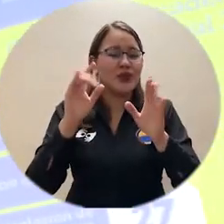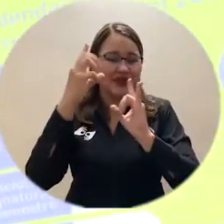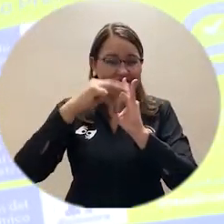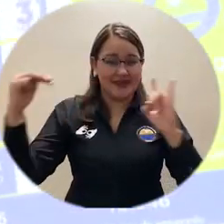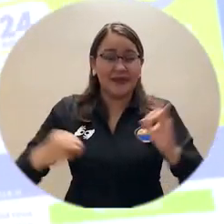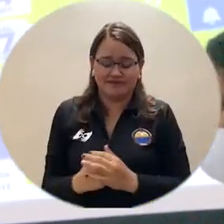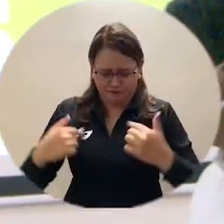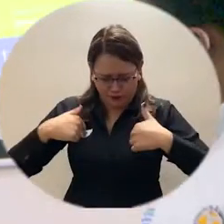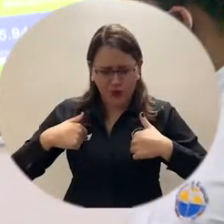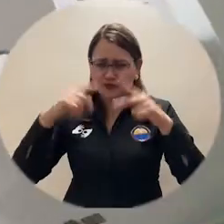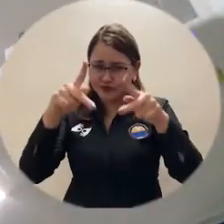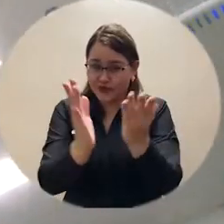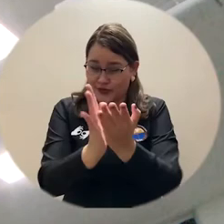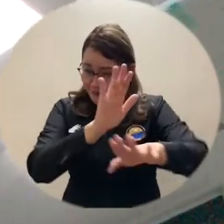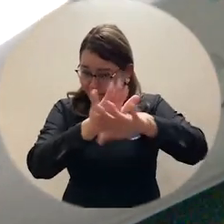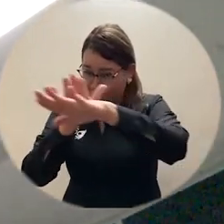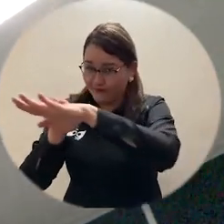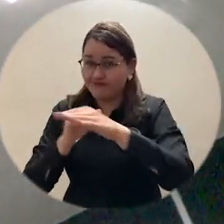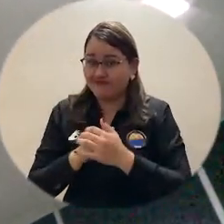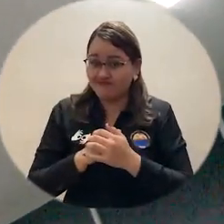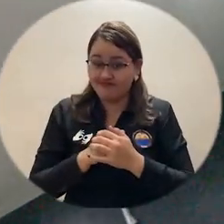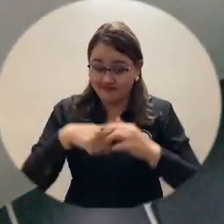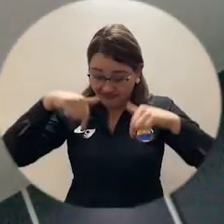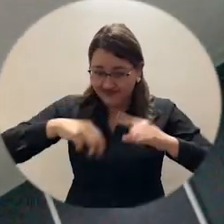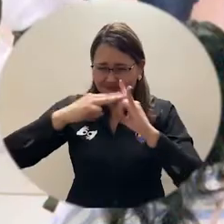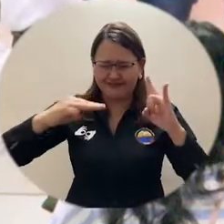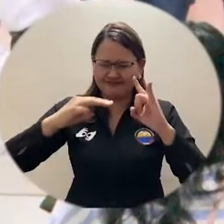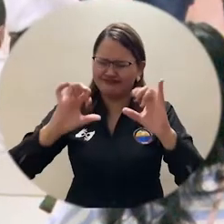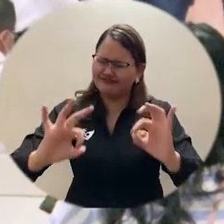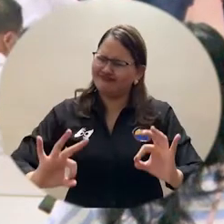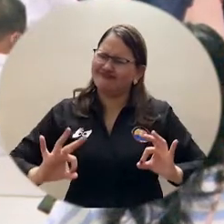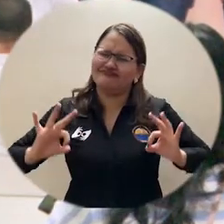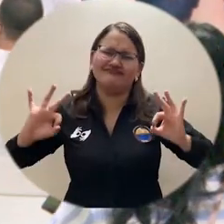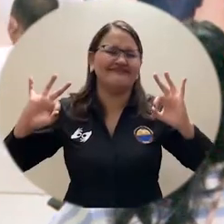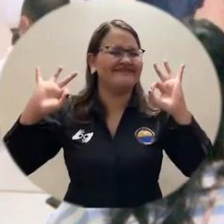que puedo decir con conocimiento de causa que están en una magnífica universidad